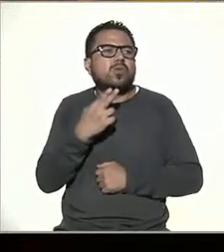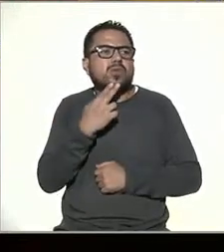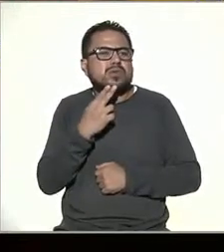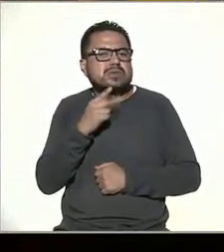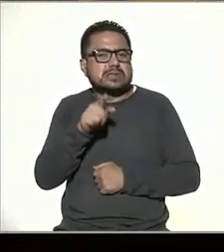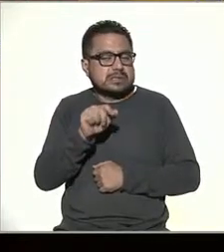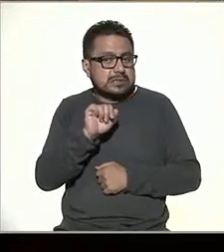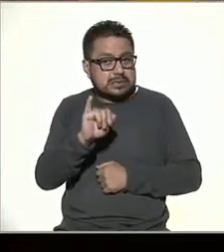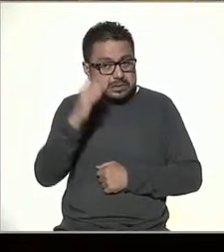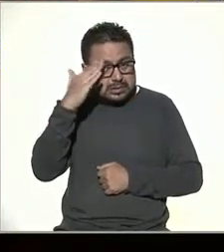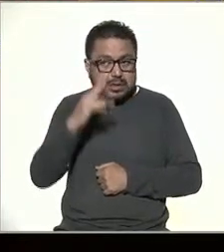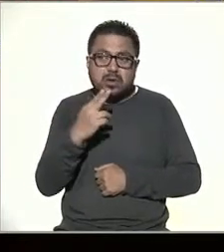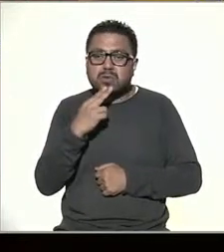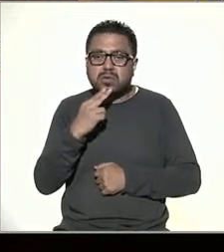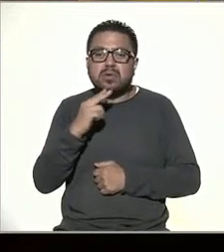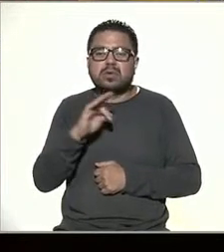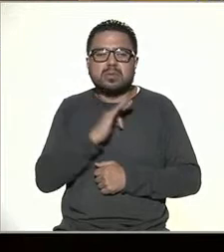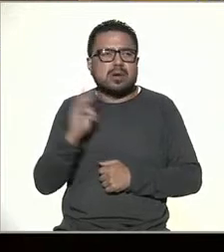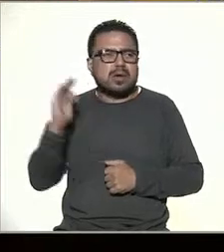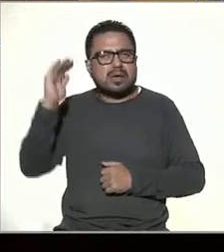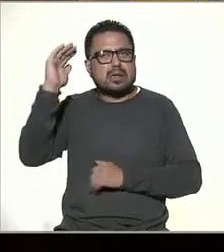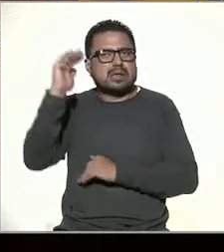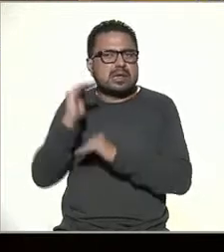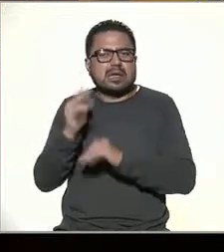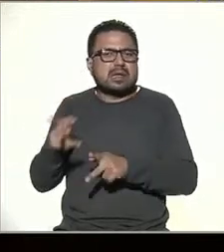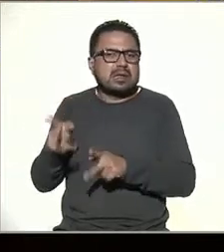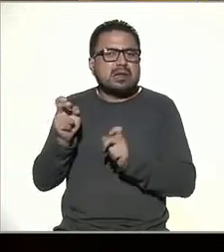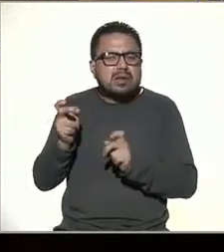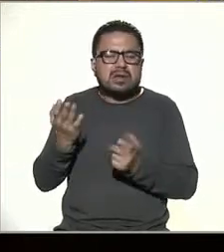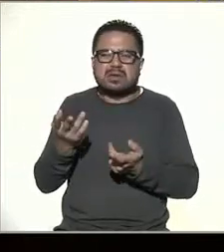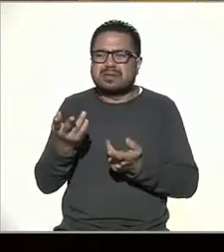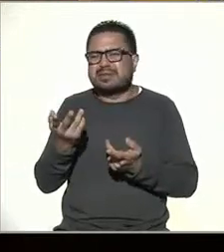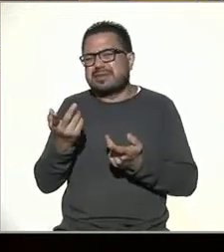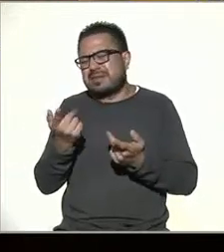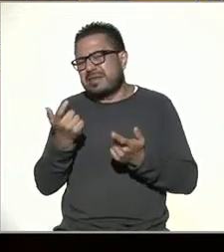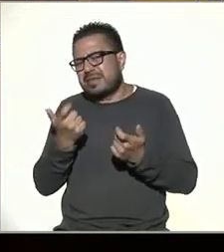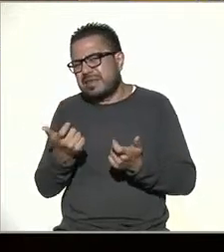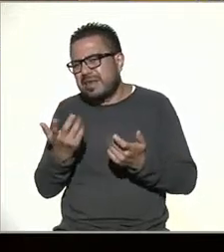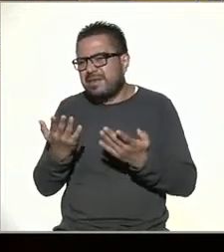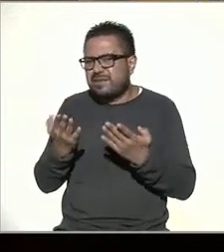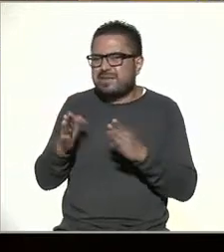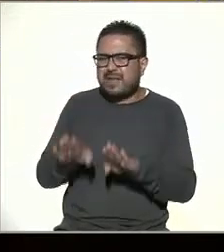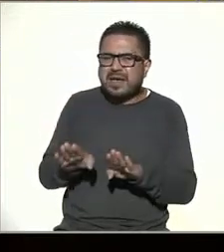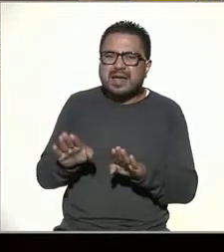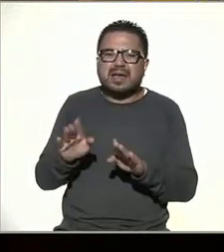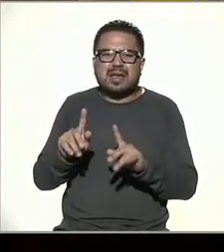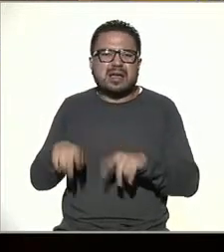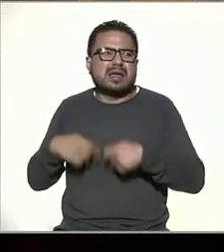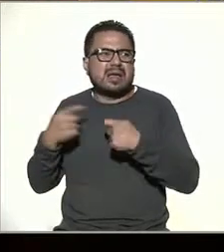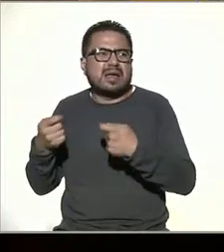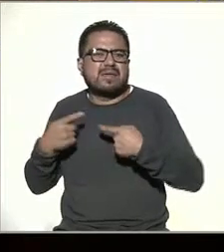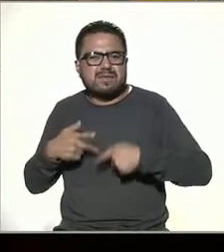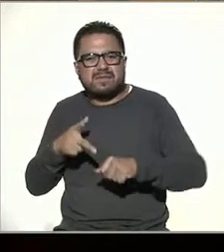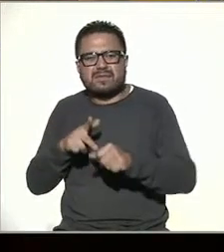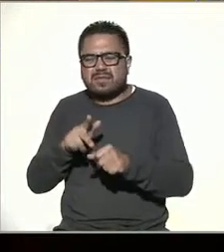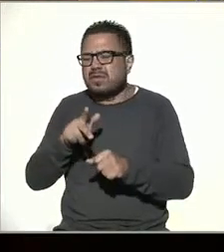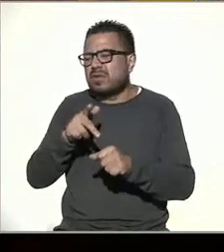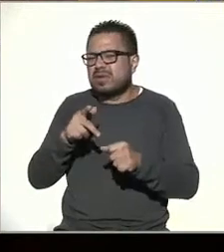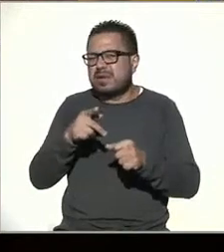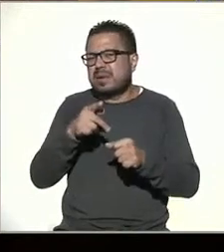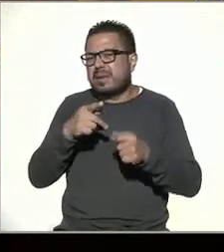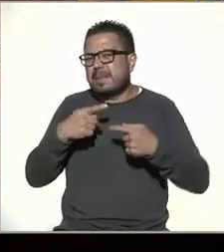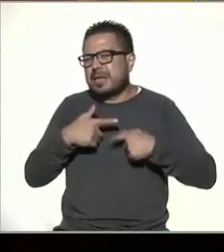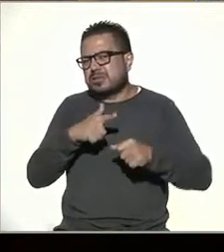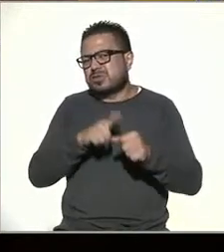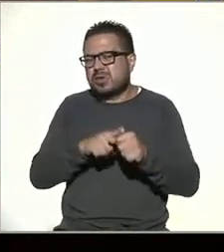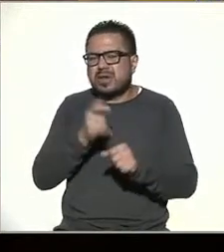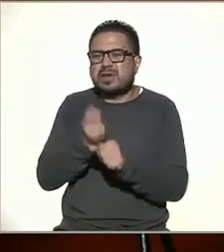si sabemos utilizarlo, pues se reducen ciberdelitos, usurpación de cuentas, entregar datos personales a personas que no debemos